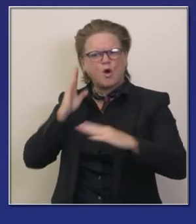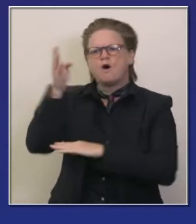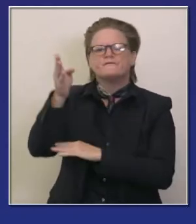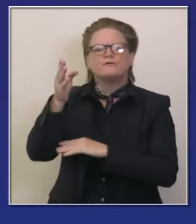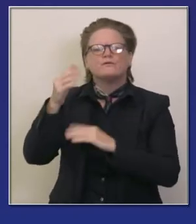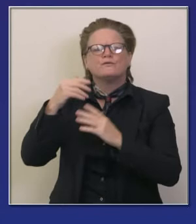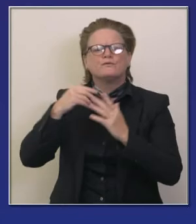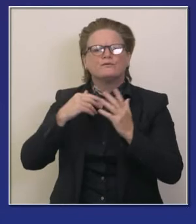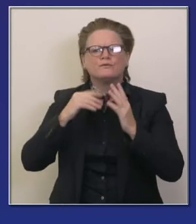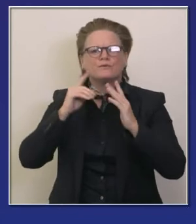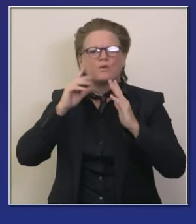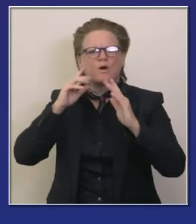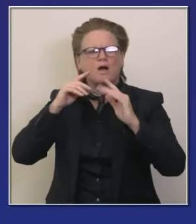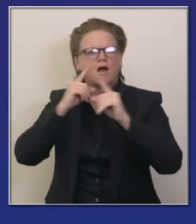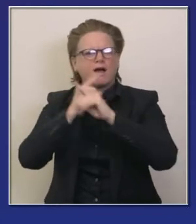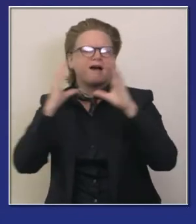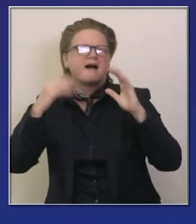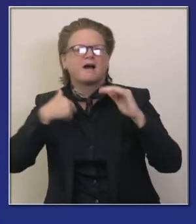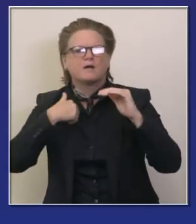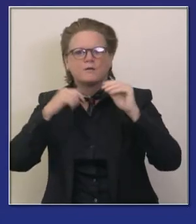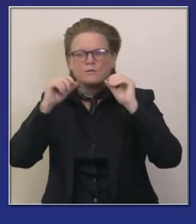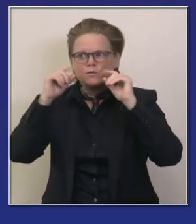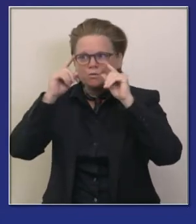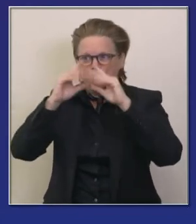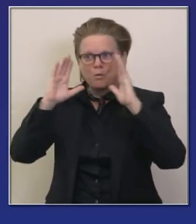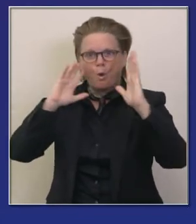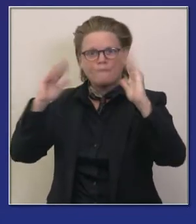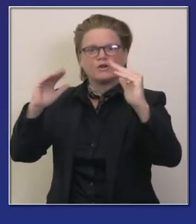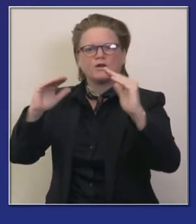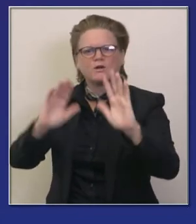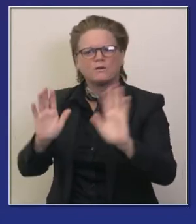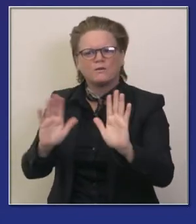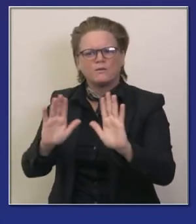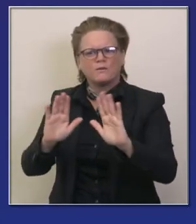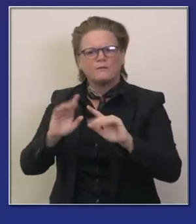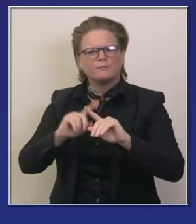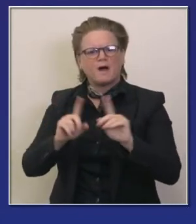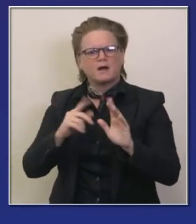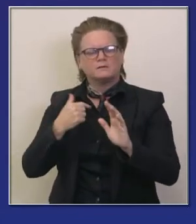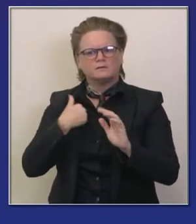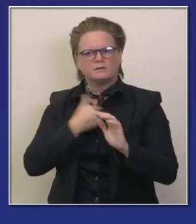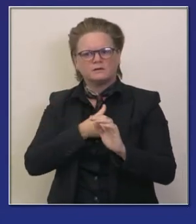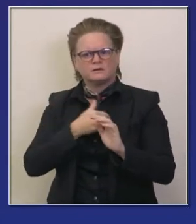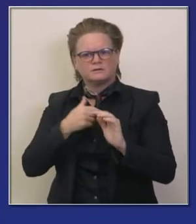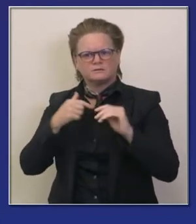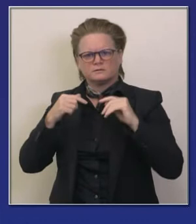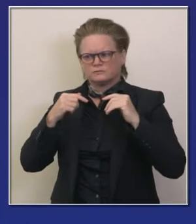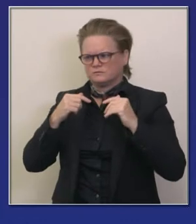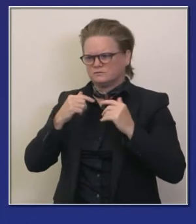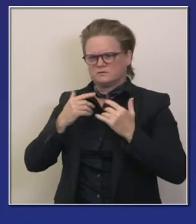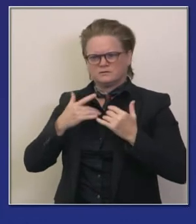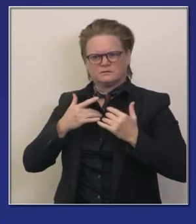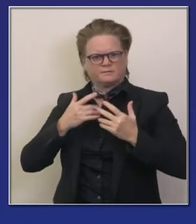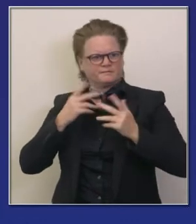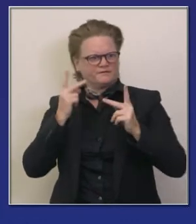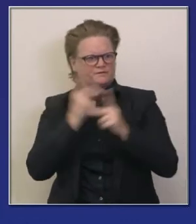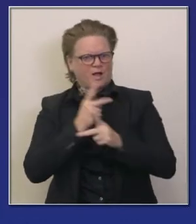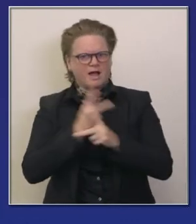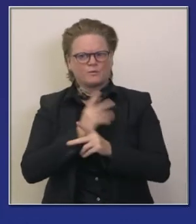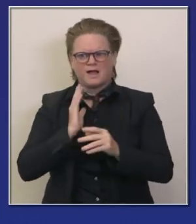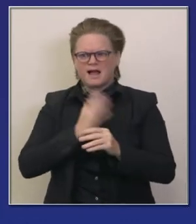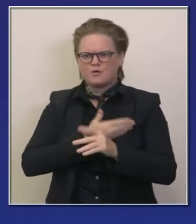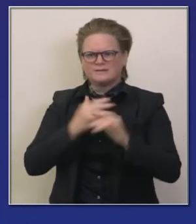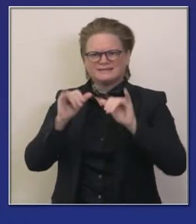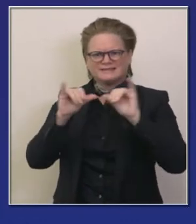promesa en la aplicación uno tiene que llegar a un nivel de adaptación que es importante para que pueda tener el